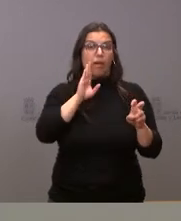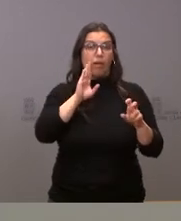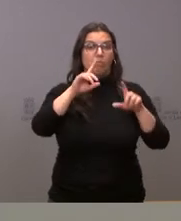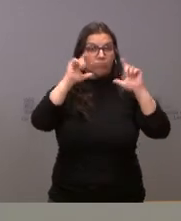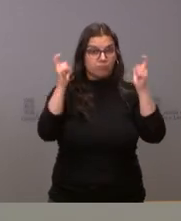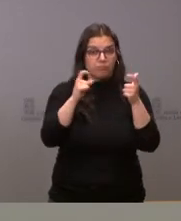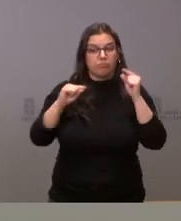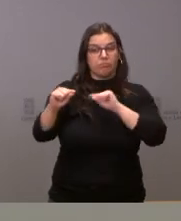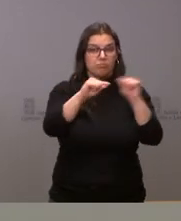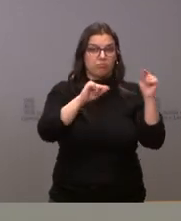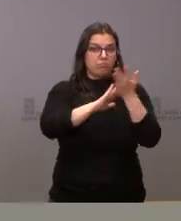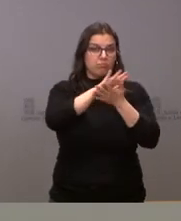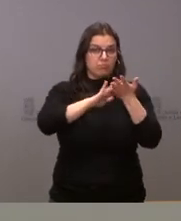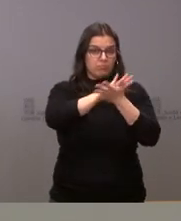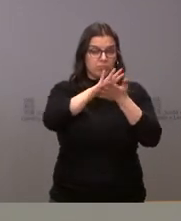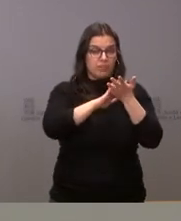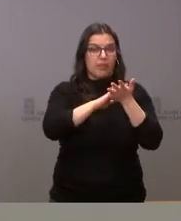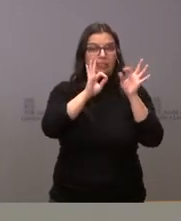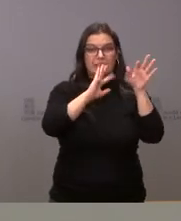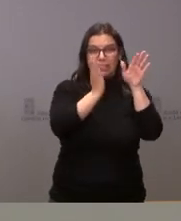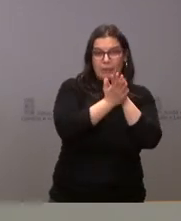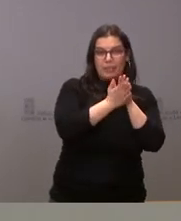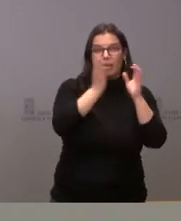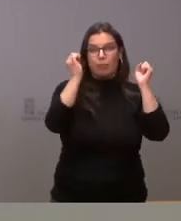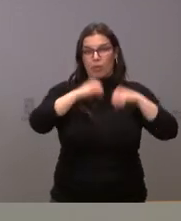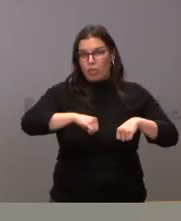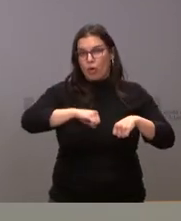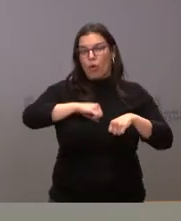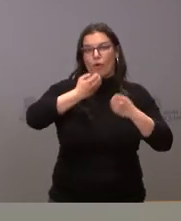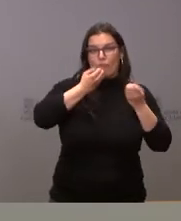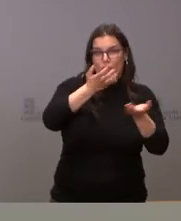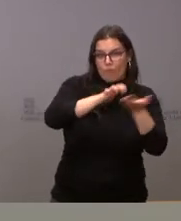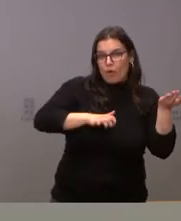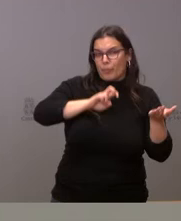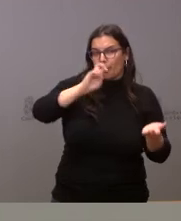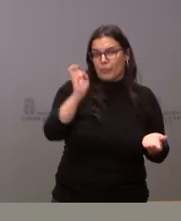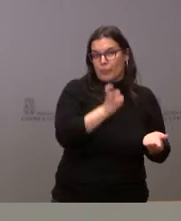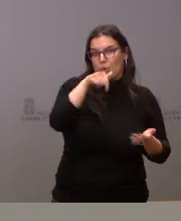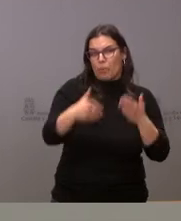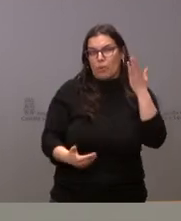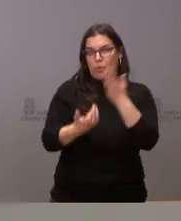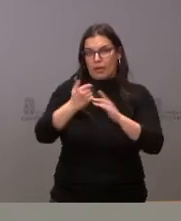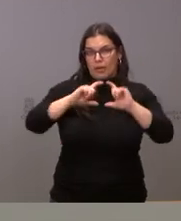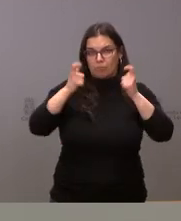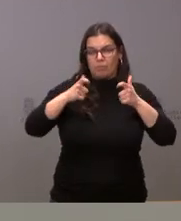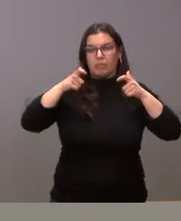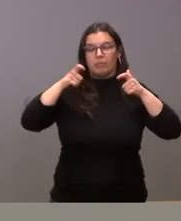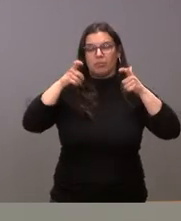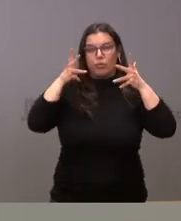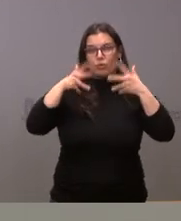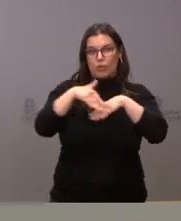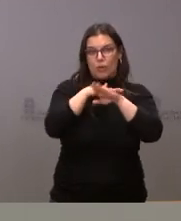objeto de tratamiento en términos de expedientes, aprobaciones o informes esta mañana en el Consejo de Gobierno.